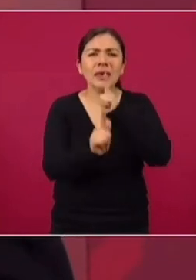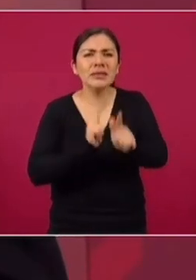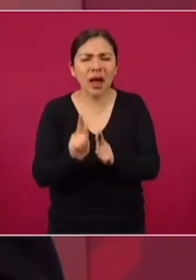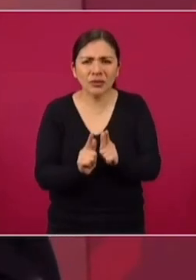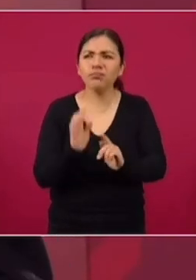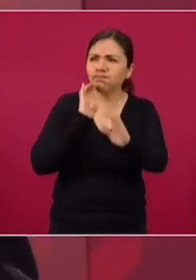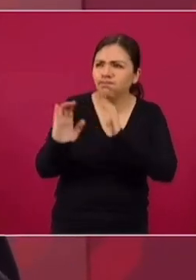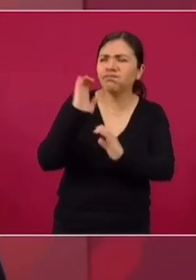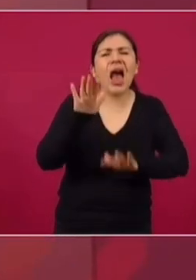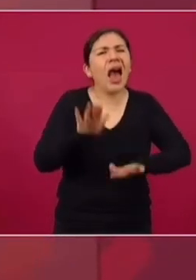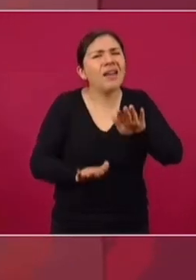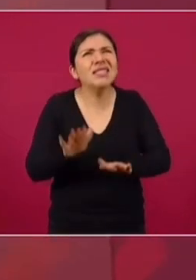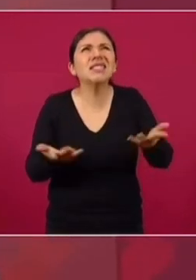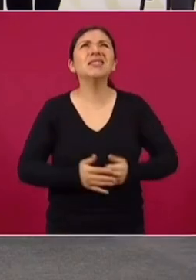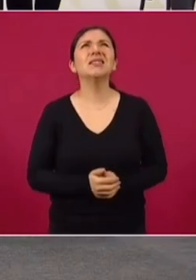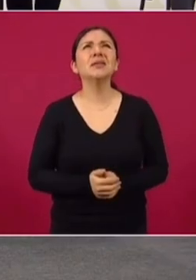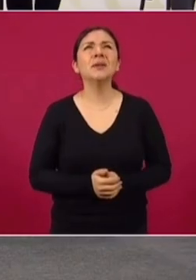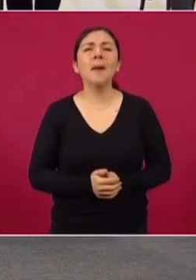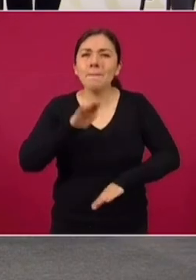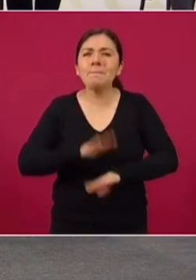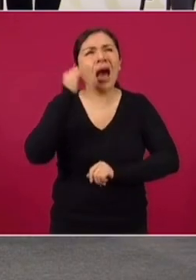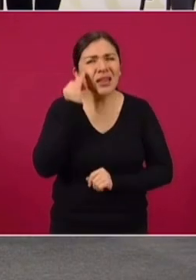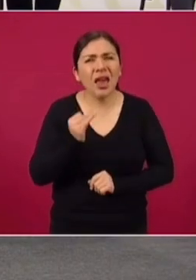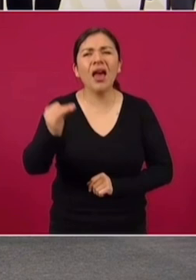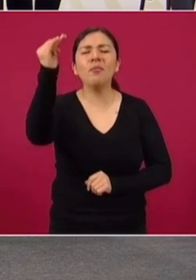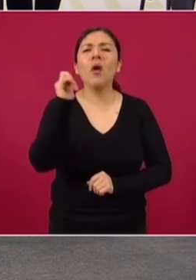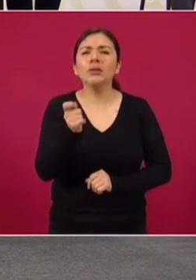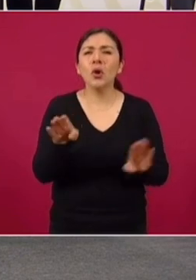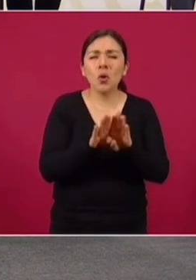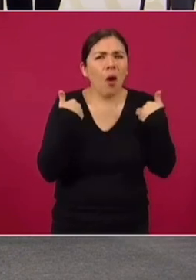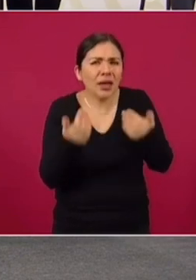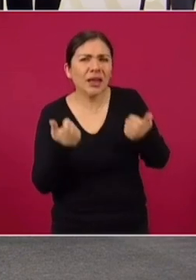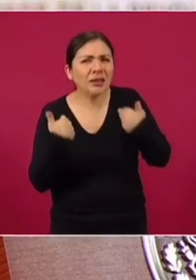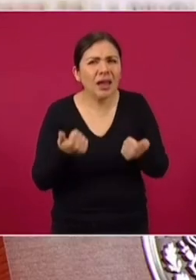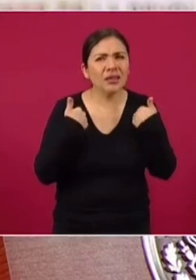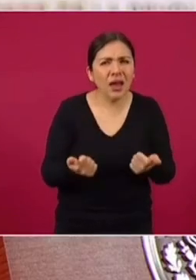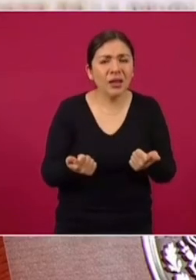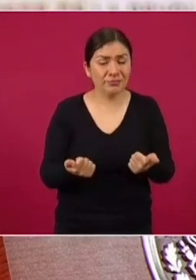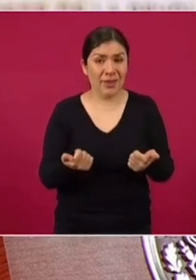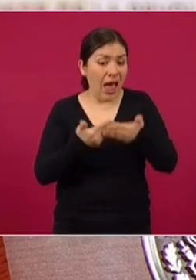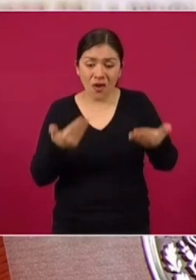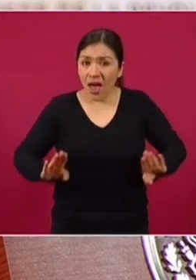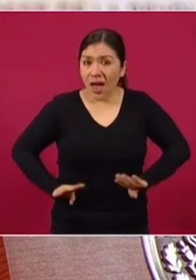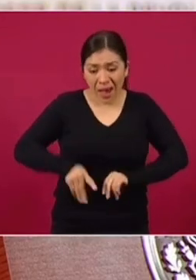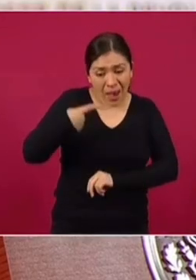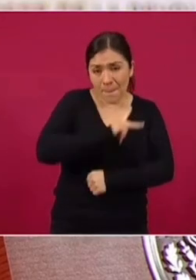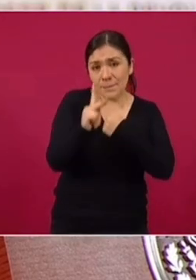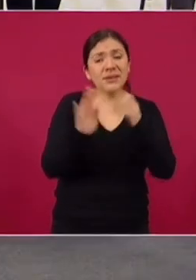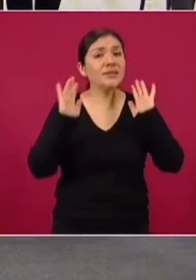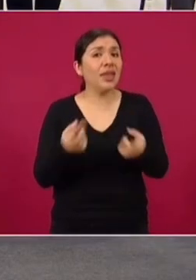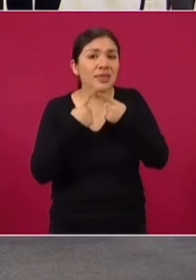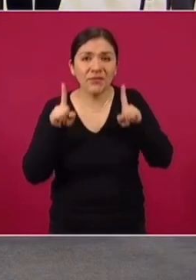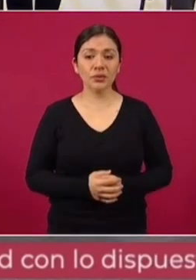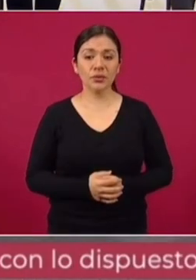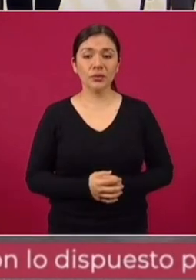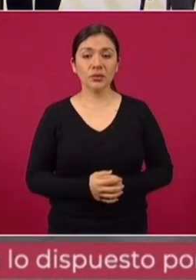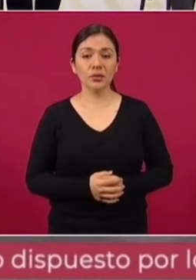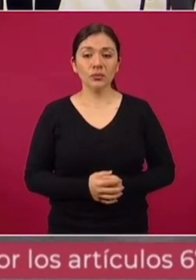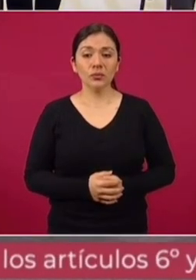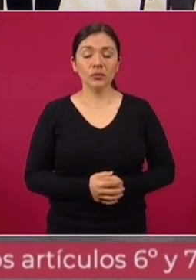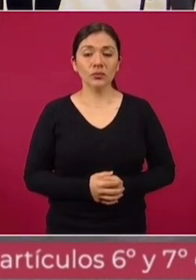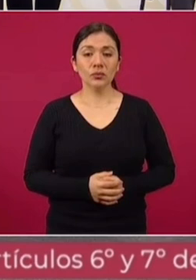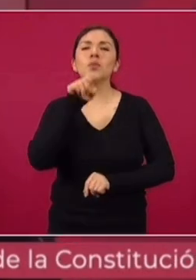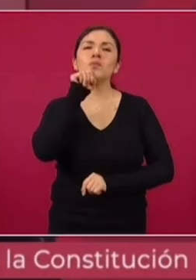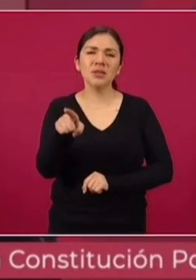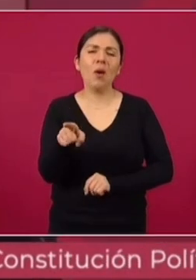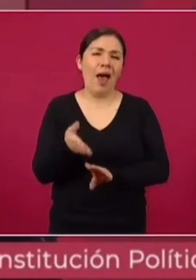porque a veces tarda en que se entienda de que ya son otras condiciones. Como llevó